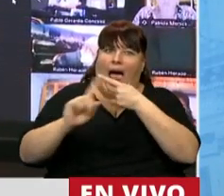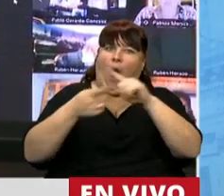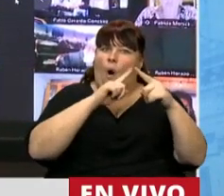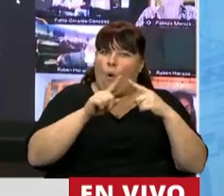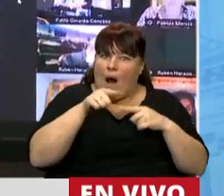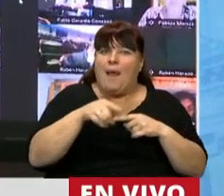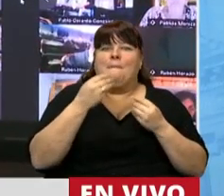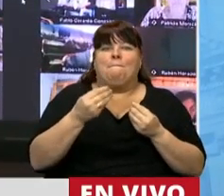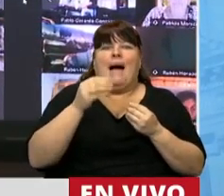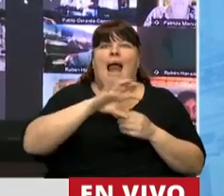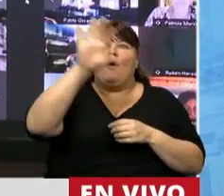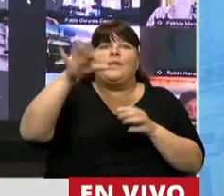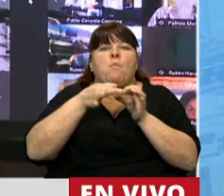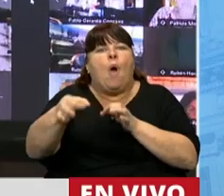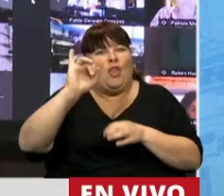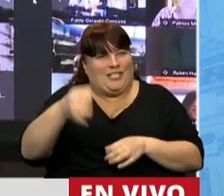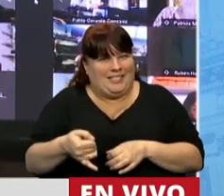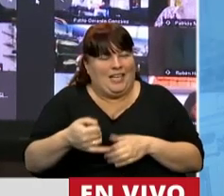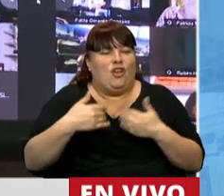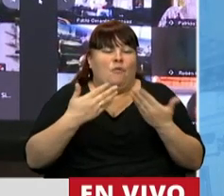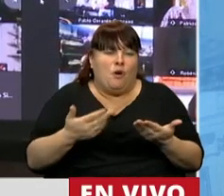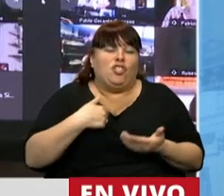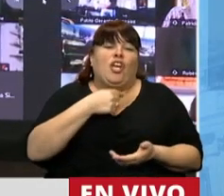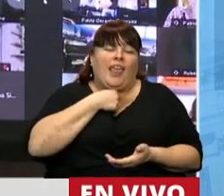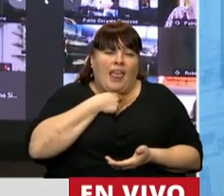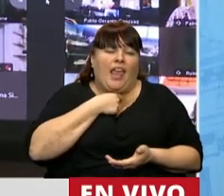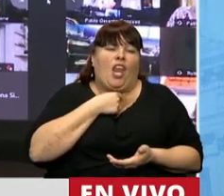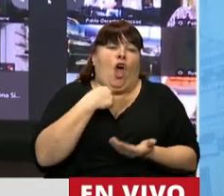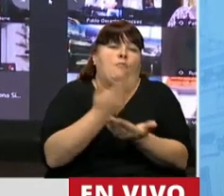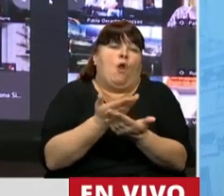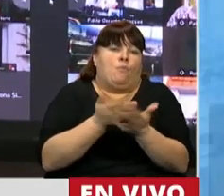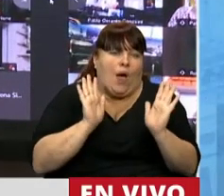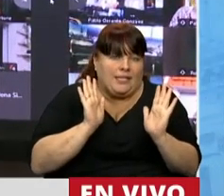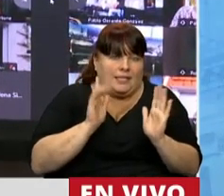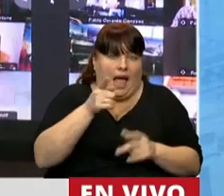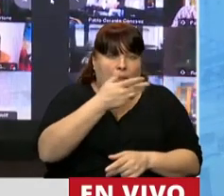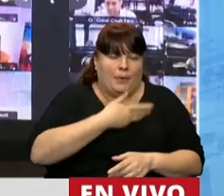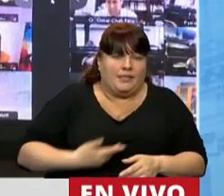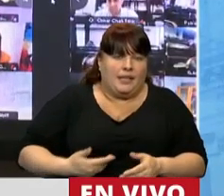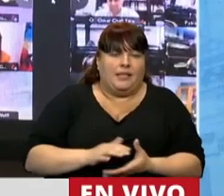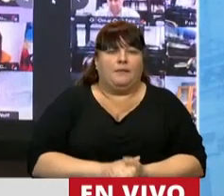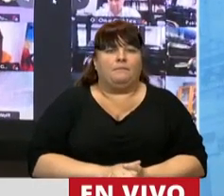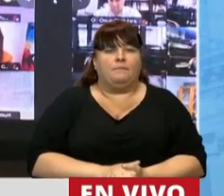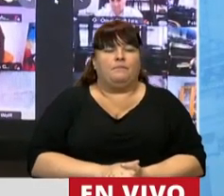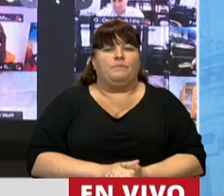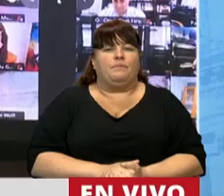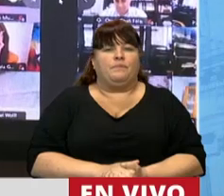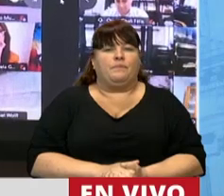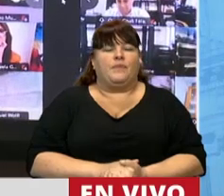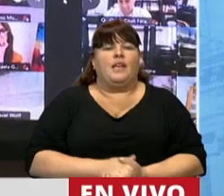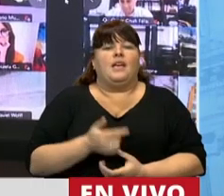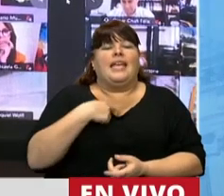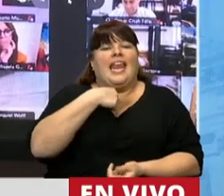provincia, de la cual yo soy oriundo, soy puntano de la ciudad de San Luis, pero creo que con buen criterio